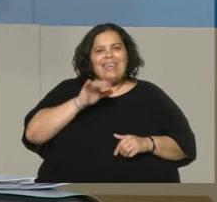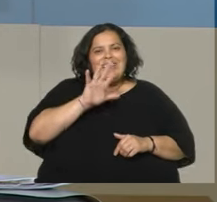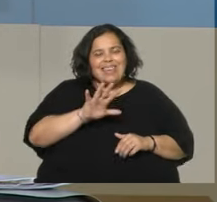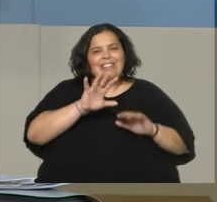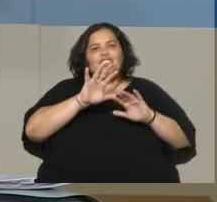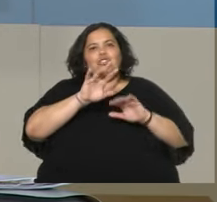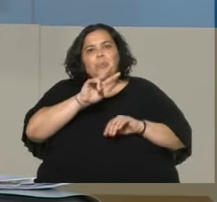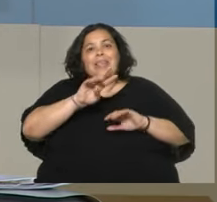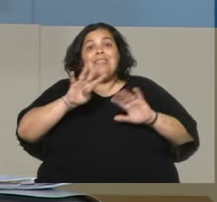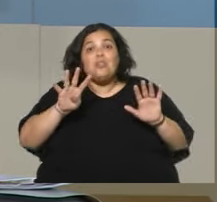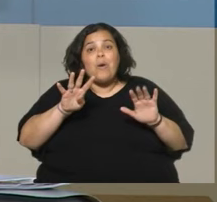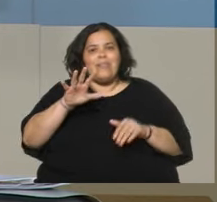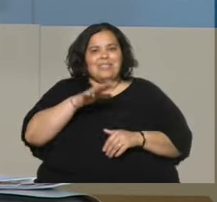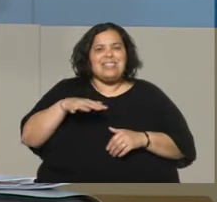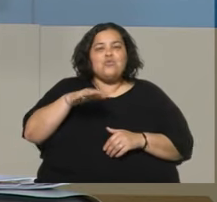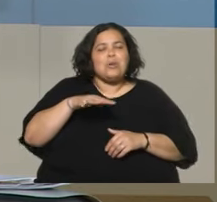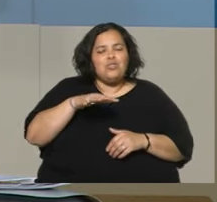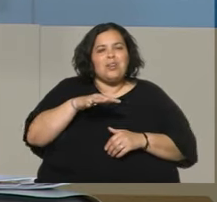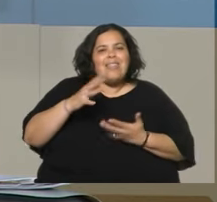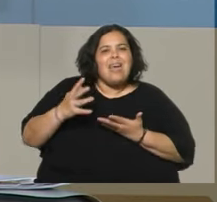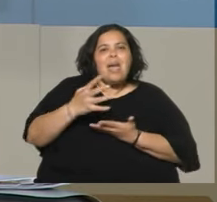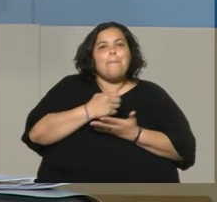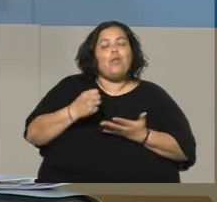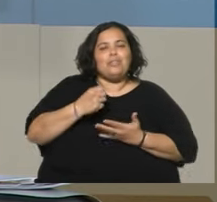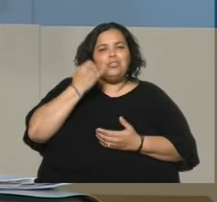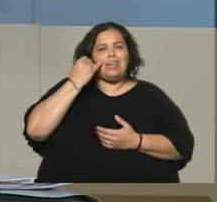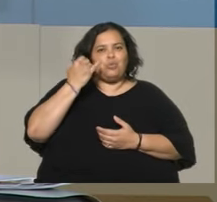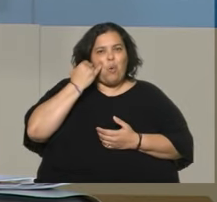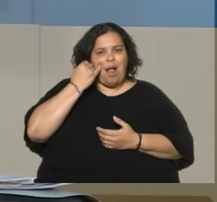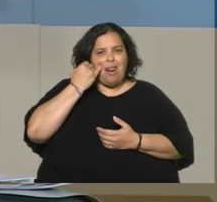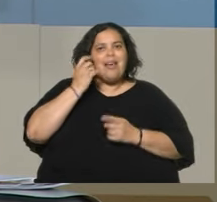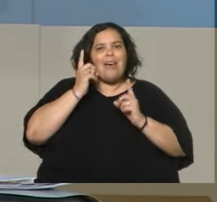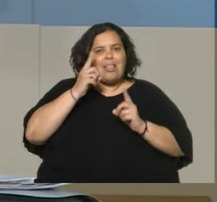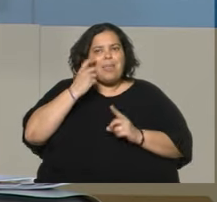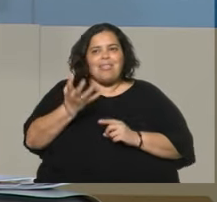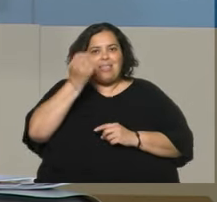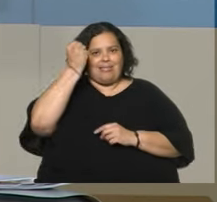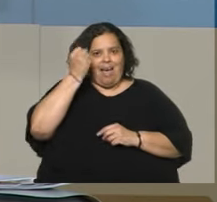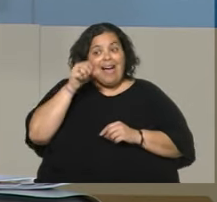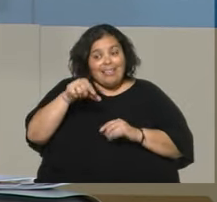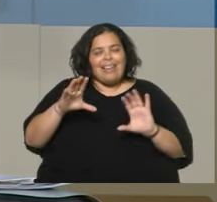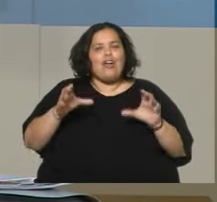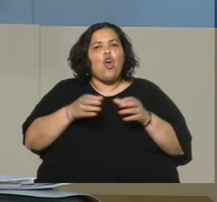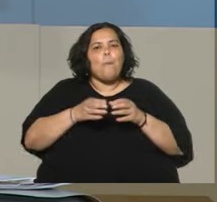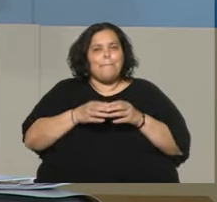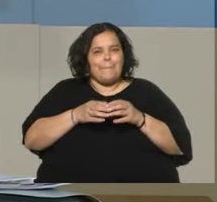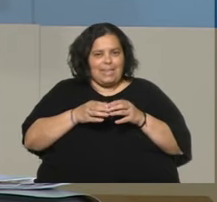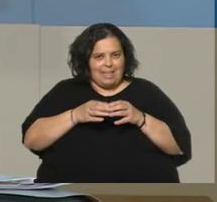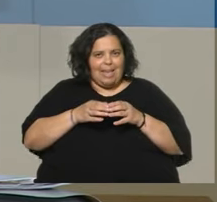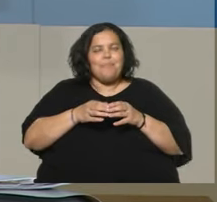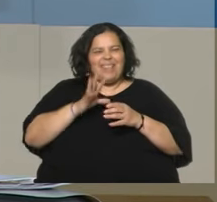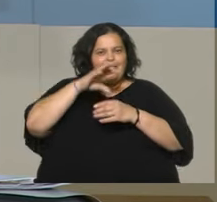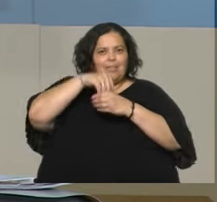hoy situaciones de explotación sexual detectadas por el CONAPES, que es también el comité que lidera el